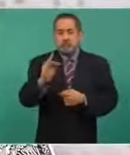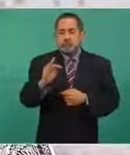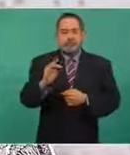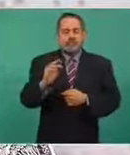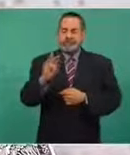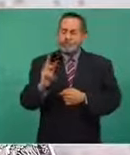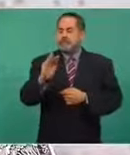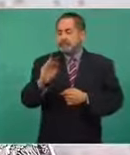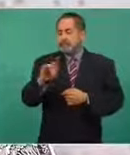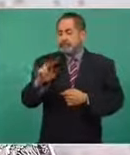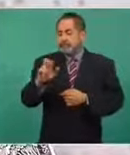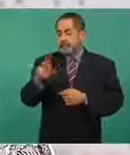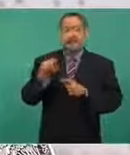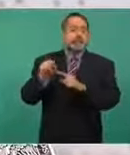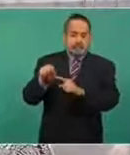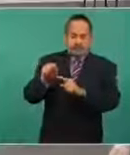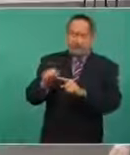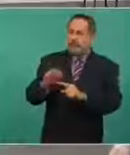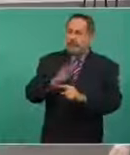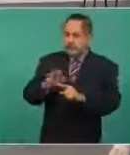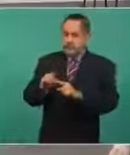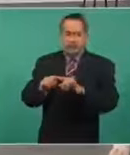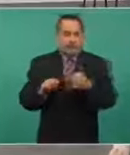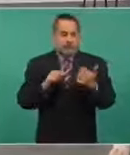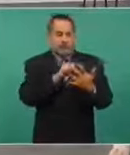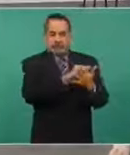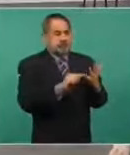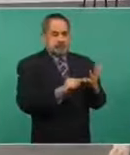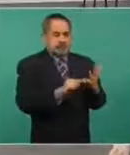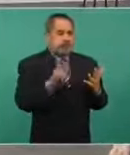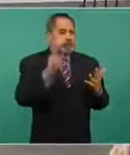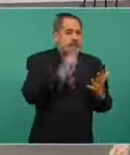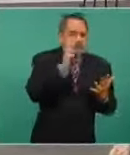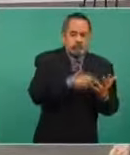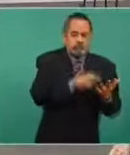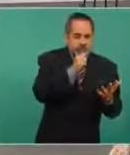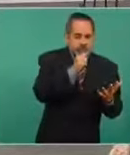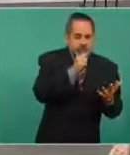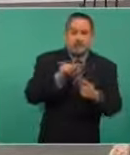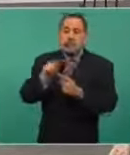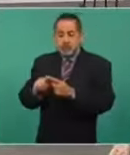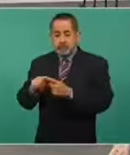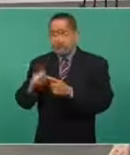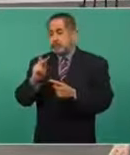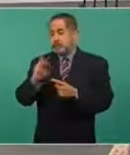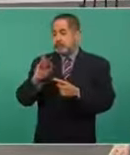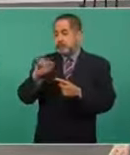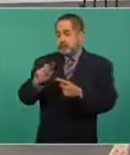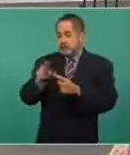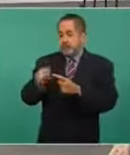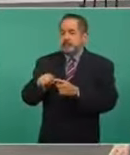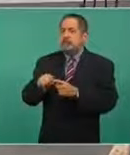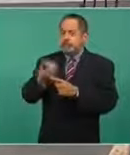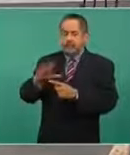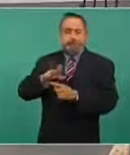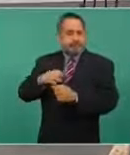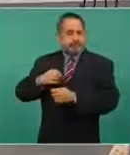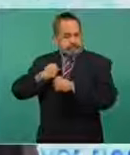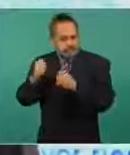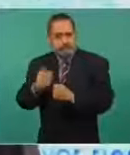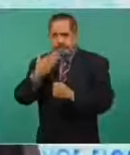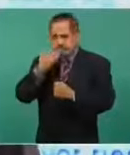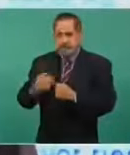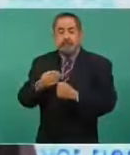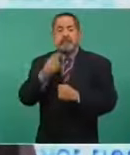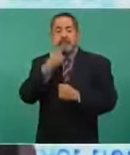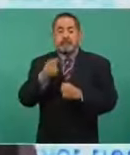porque es la única que ha demostrado científicamente ser segura y eficaz en niñas, niños y adolescentes de